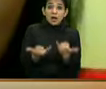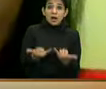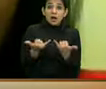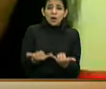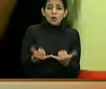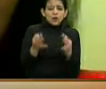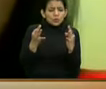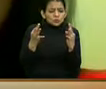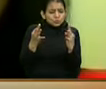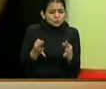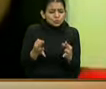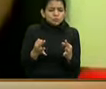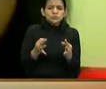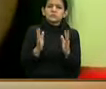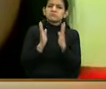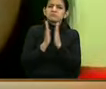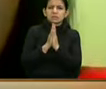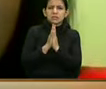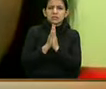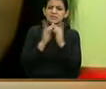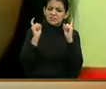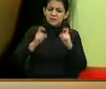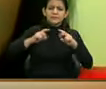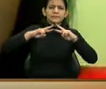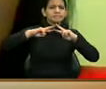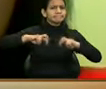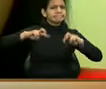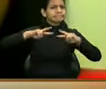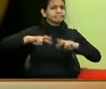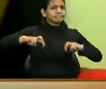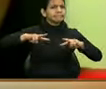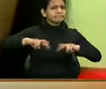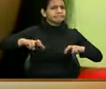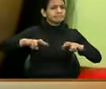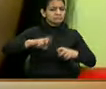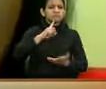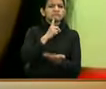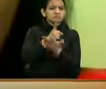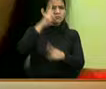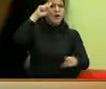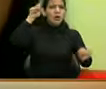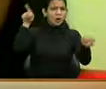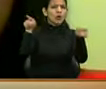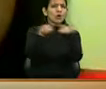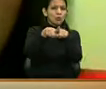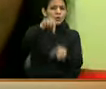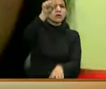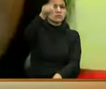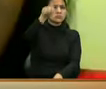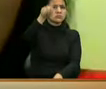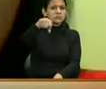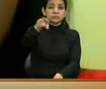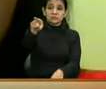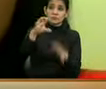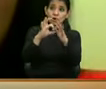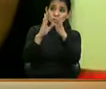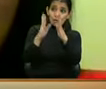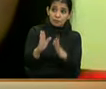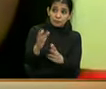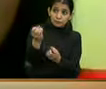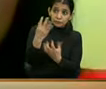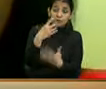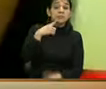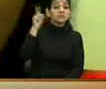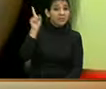oportuno, fiscalizar. Estoy de acuerdo con nuestro primer compañero que